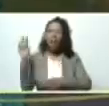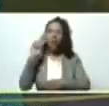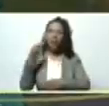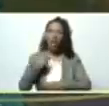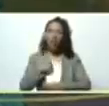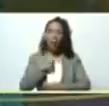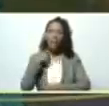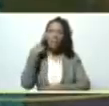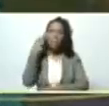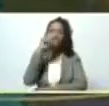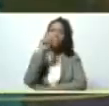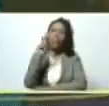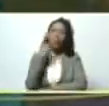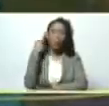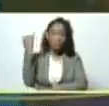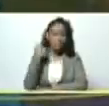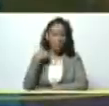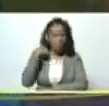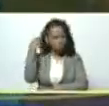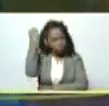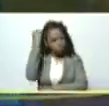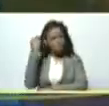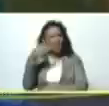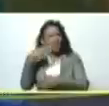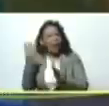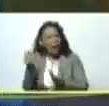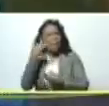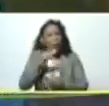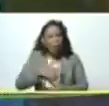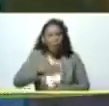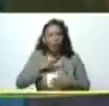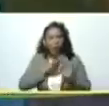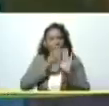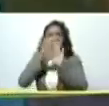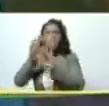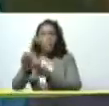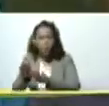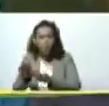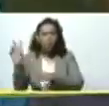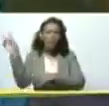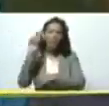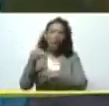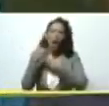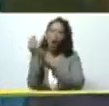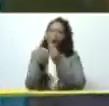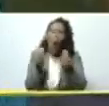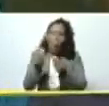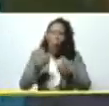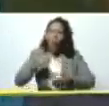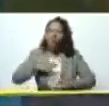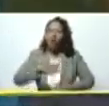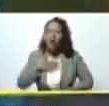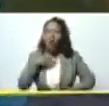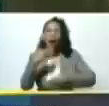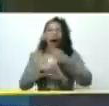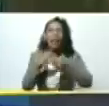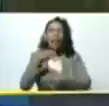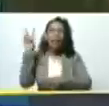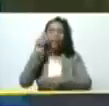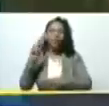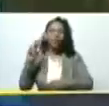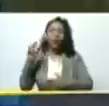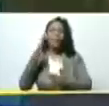preguntémonos ¿en qué más puedo aportar a Venezuela? ¿cómo le puedo dar a Venezuela mi amor?